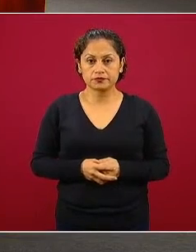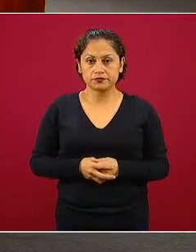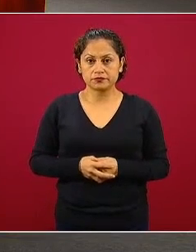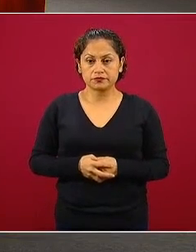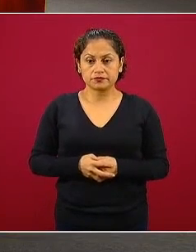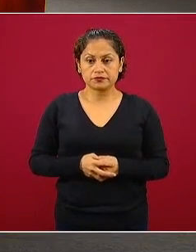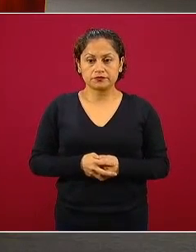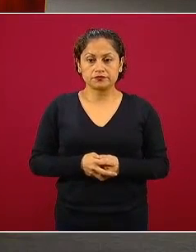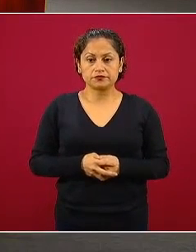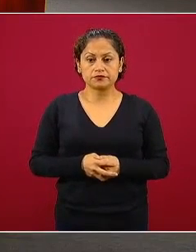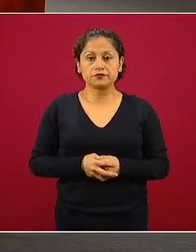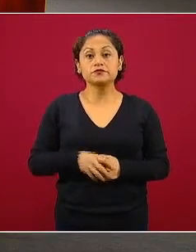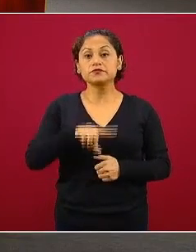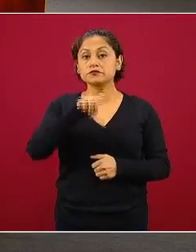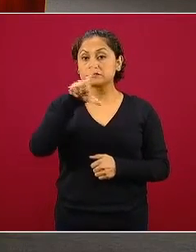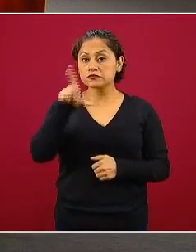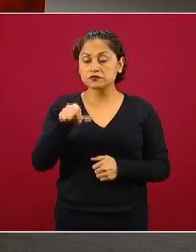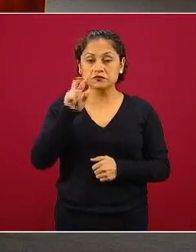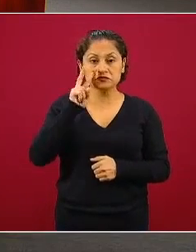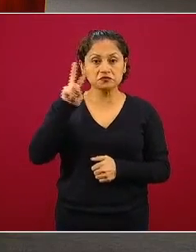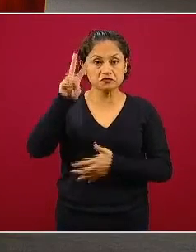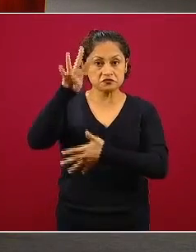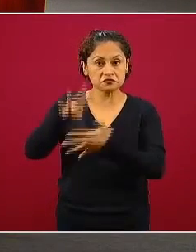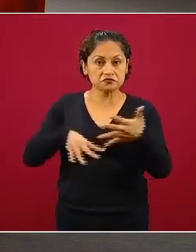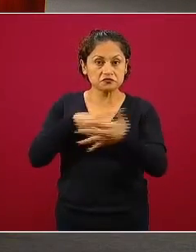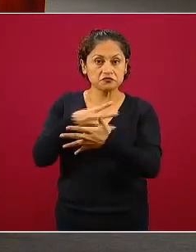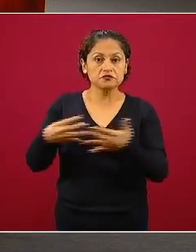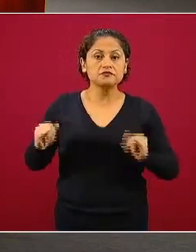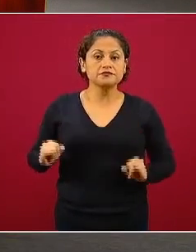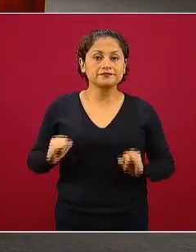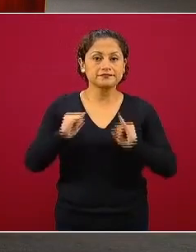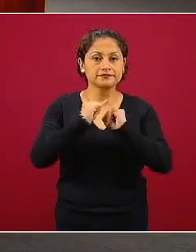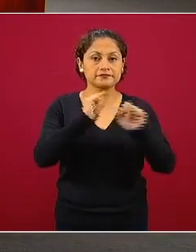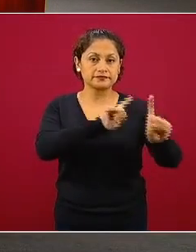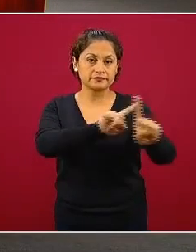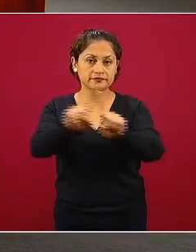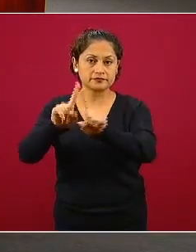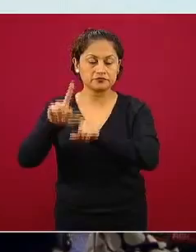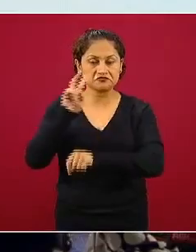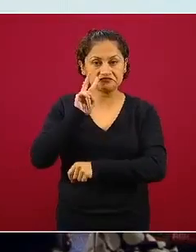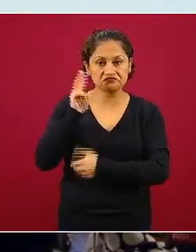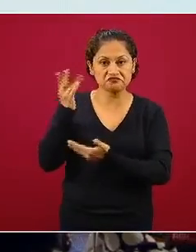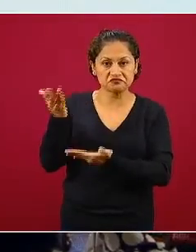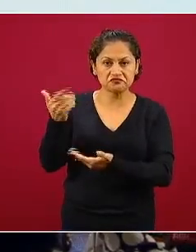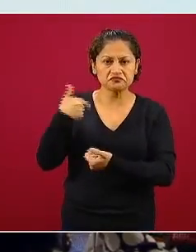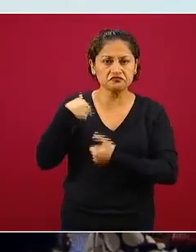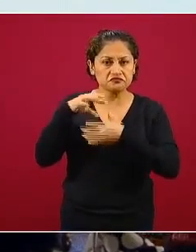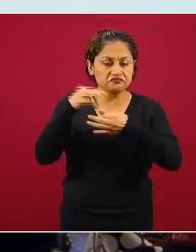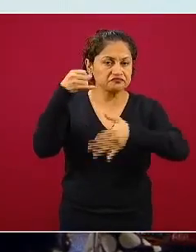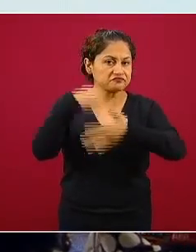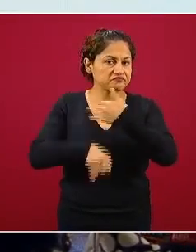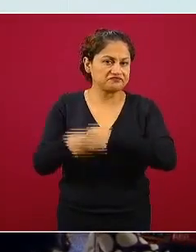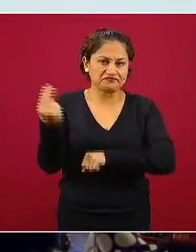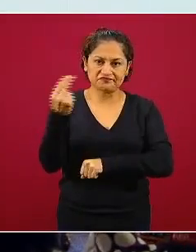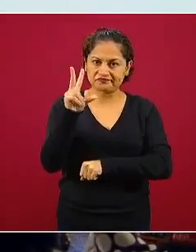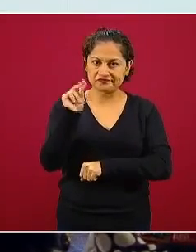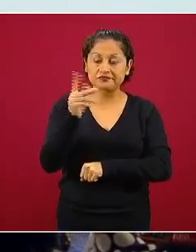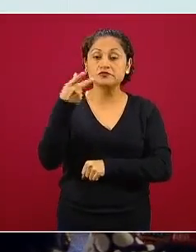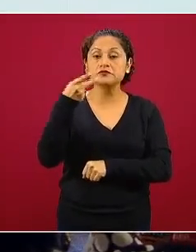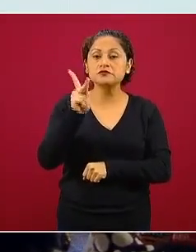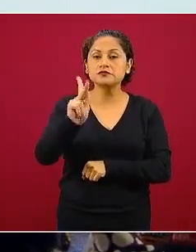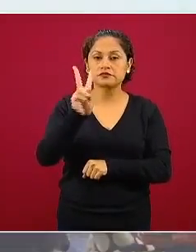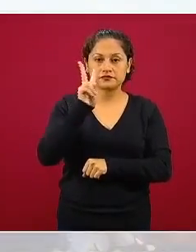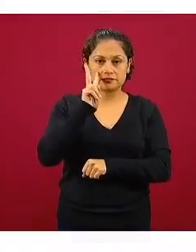cuando lo vemos por institución esta es la distribución ustedes la pueden ver no entro en ningún detalle pero si quiero hacer aquí una